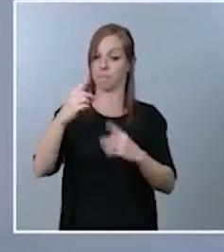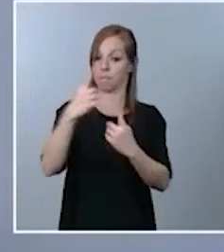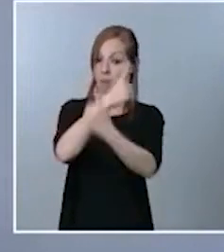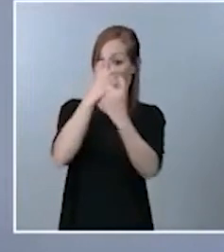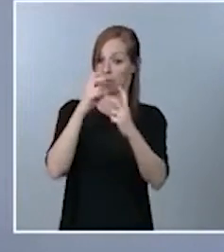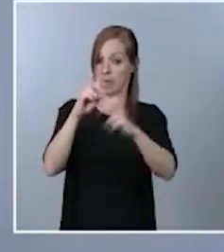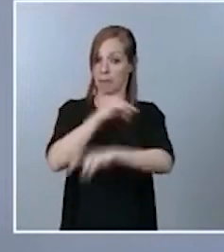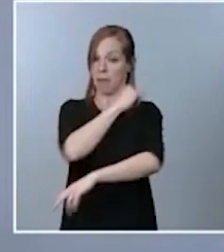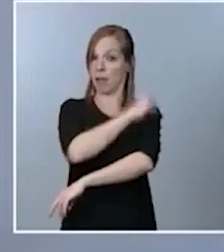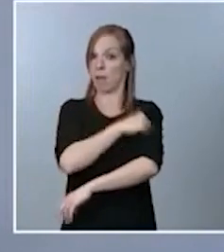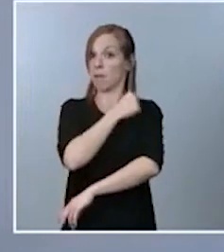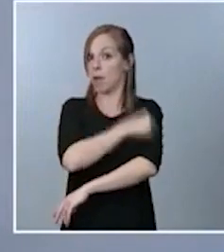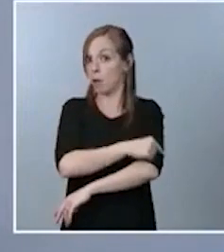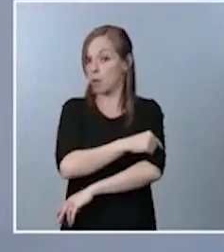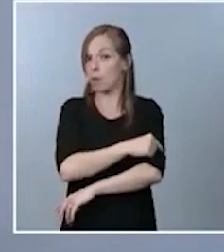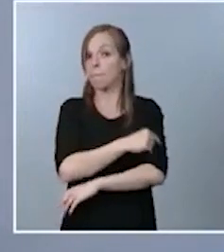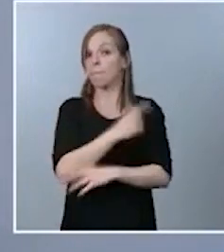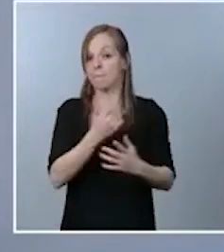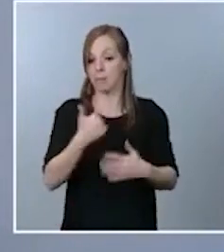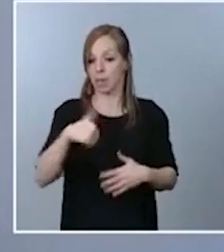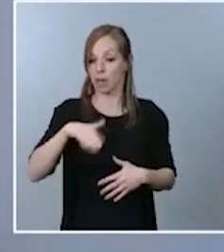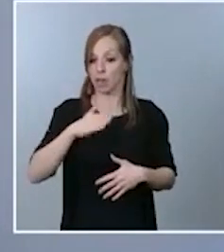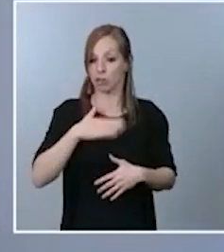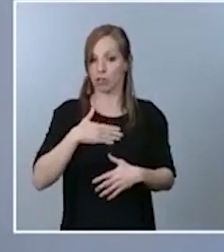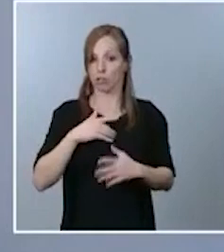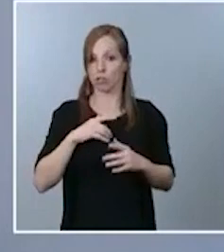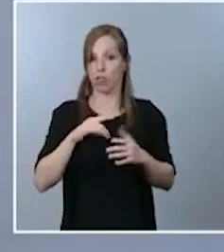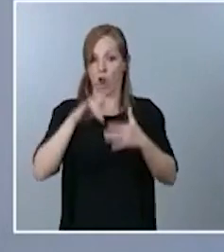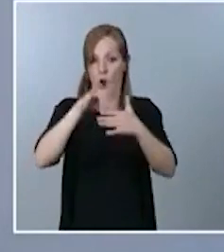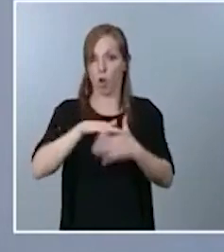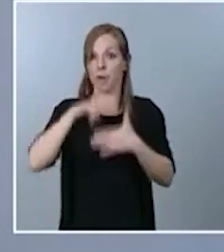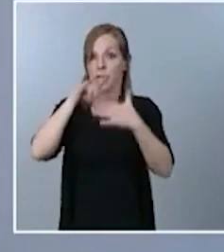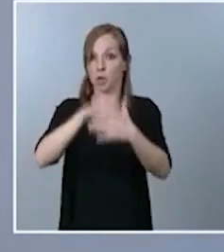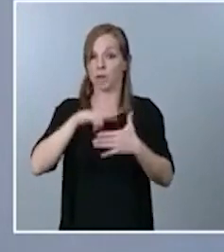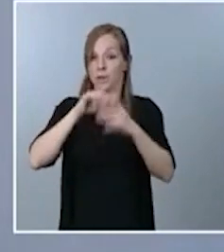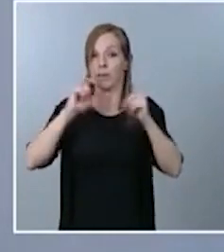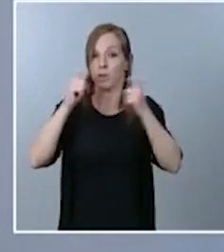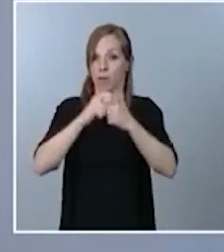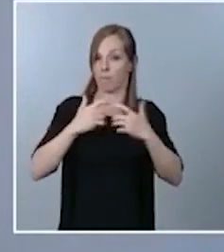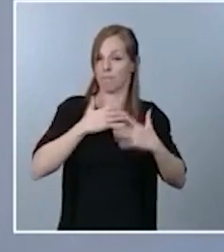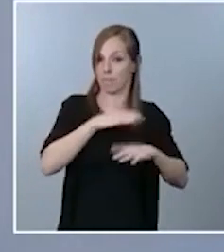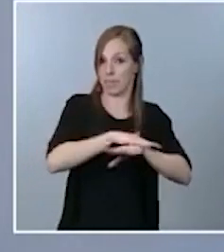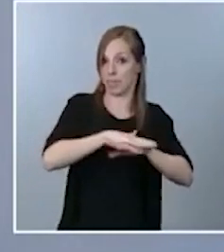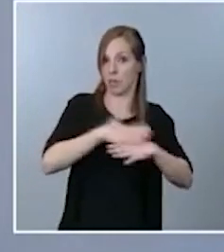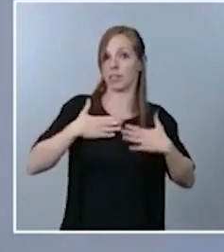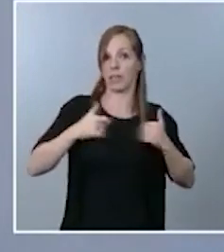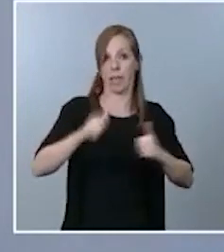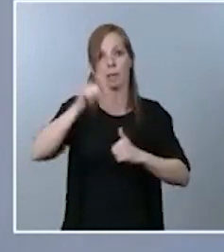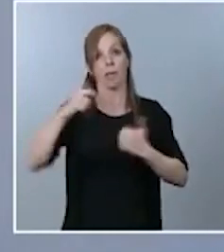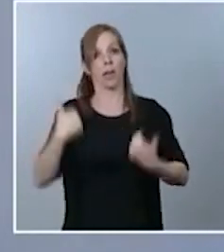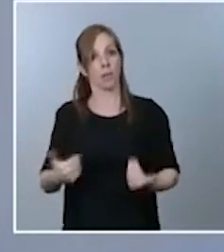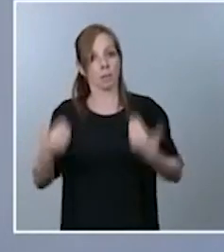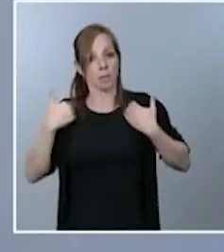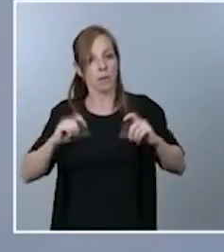dado que tenemos una reunión todos los lunes con el Ministerio de Sanidad y con los responsables pues me atrevo a contestar la